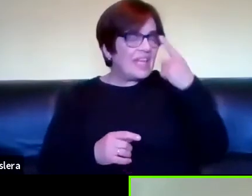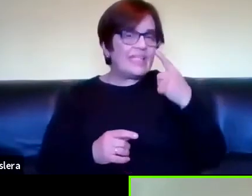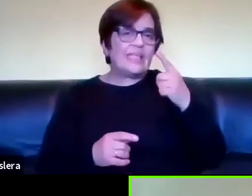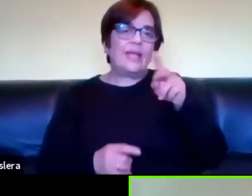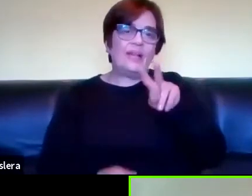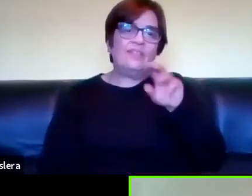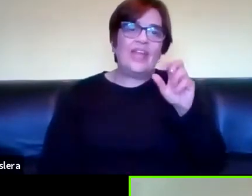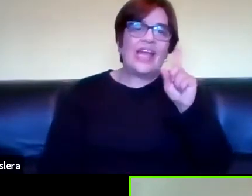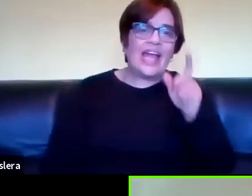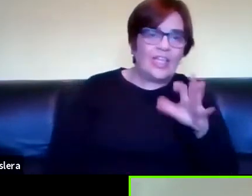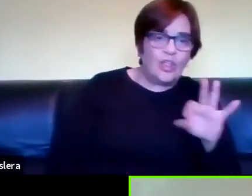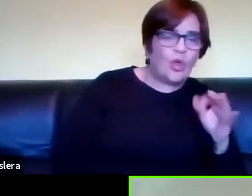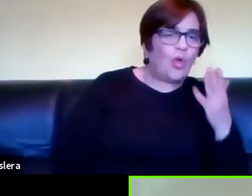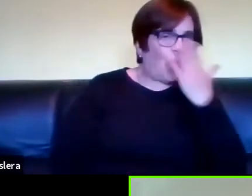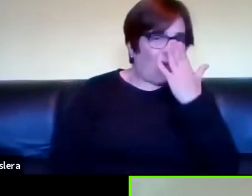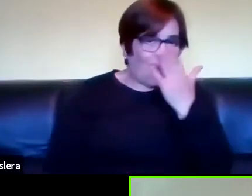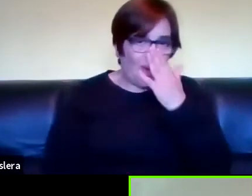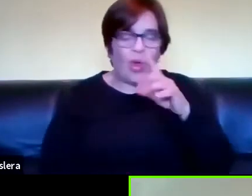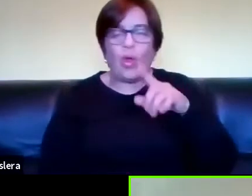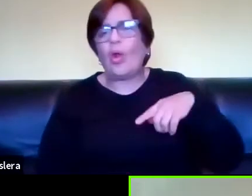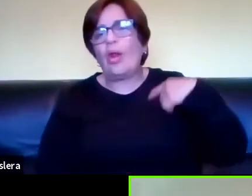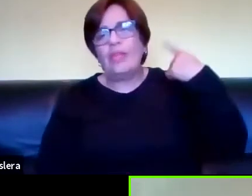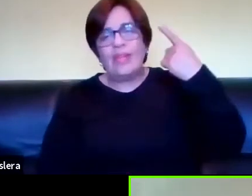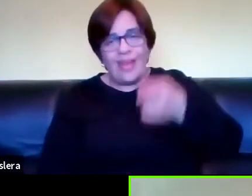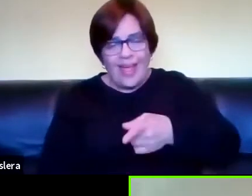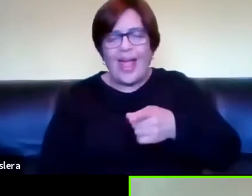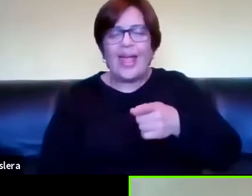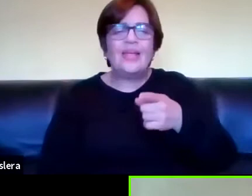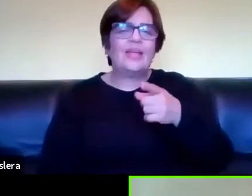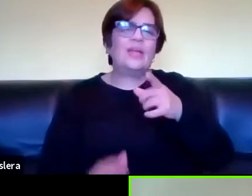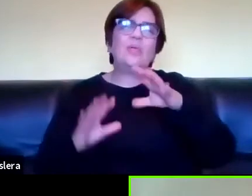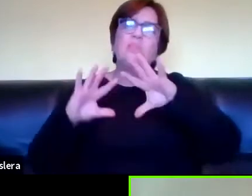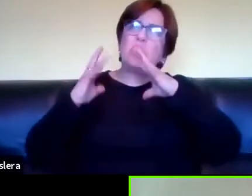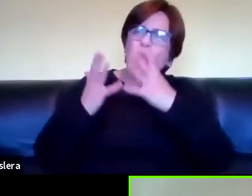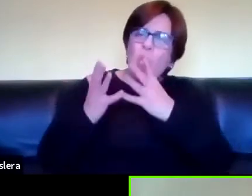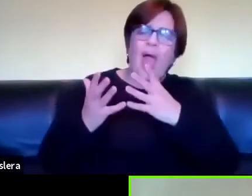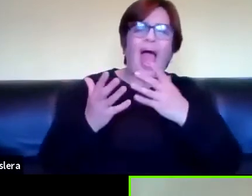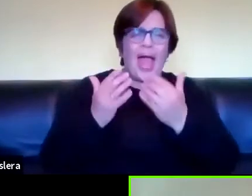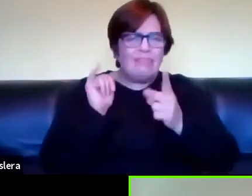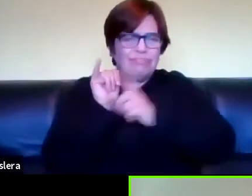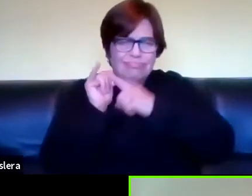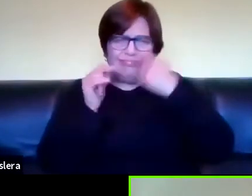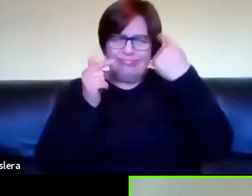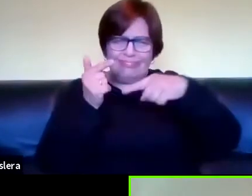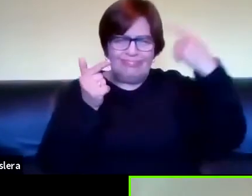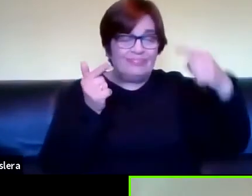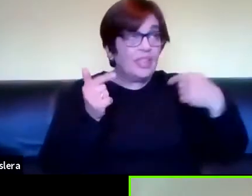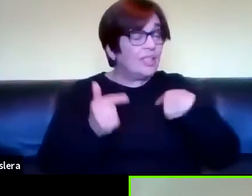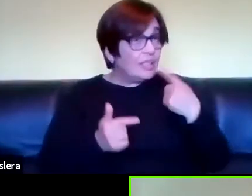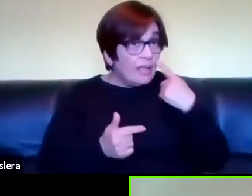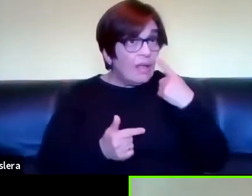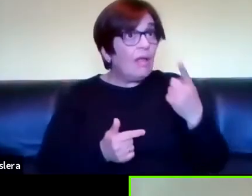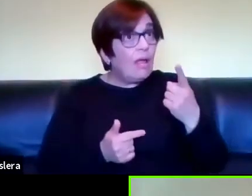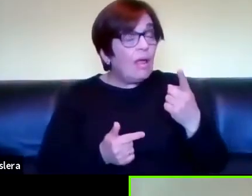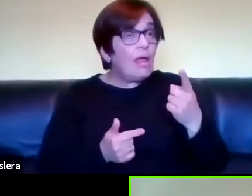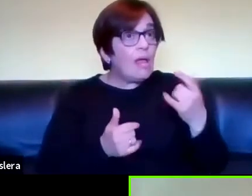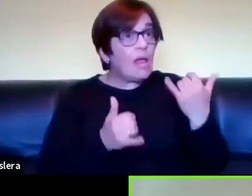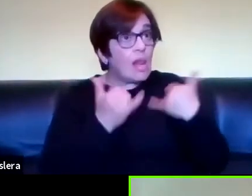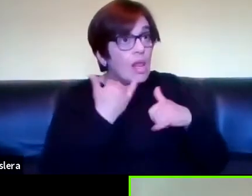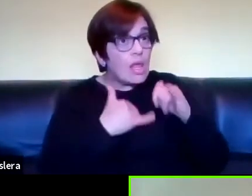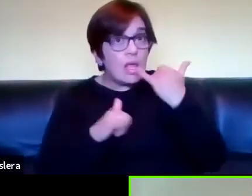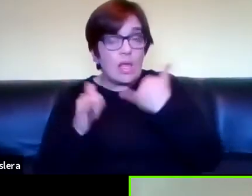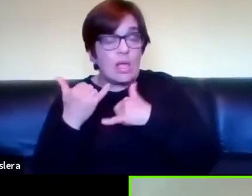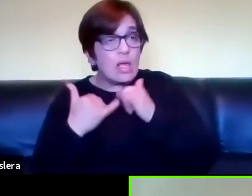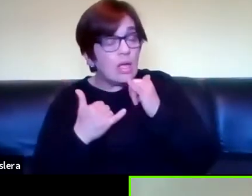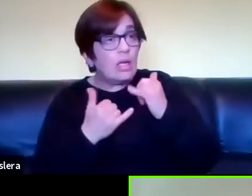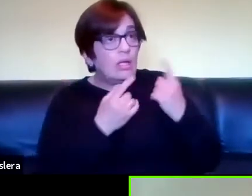cordobés el mundo vegano en fin hay muchos donde yo me estoy como cultivando y me he vuelto